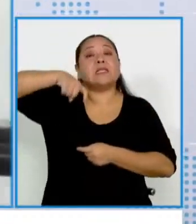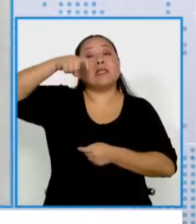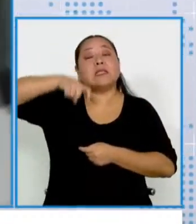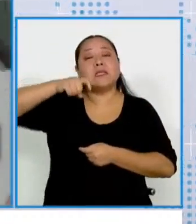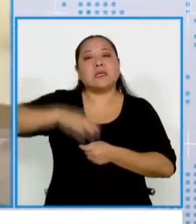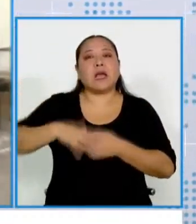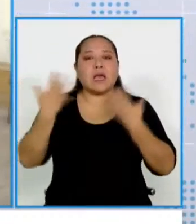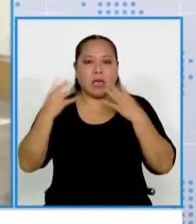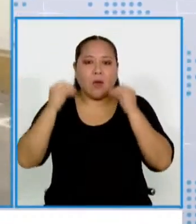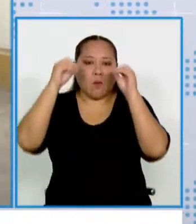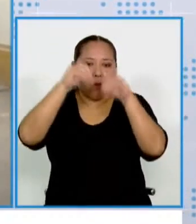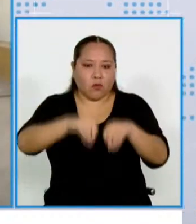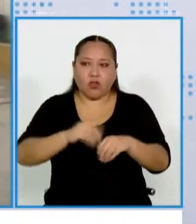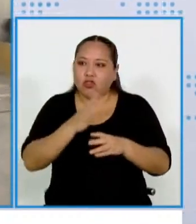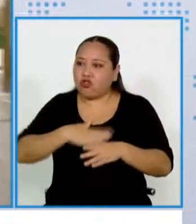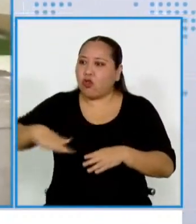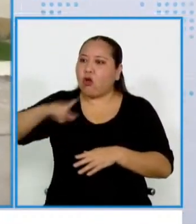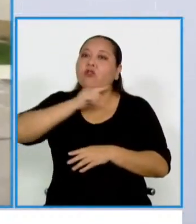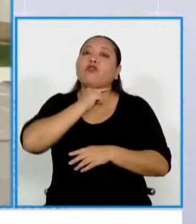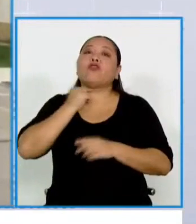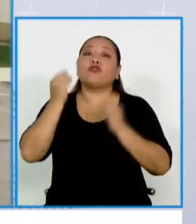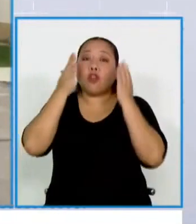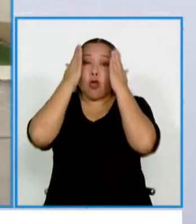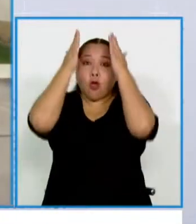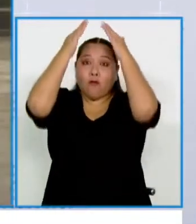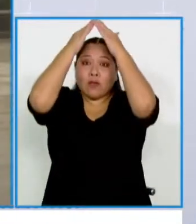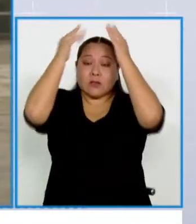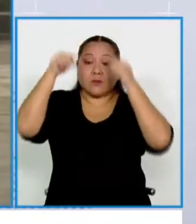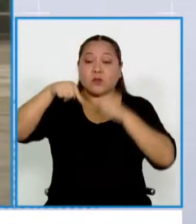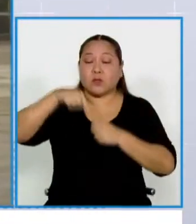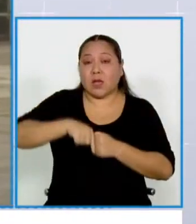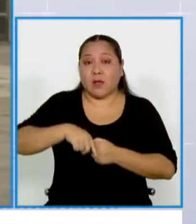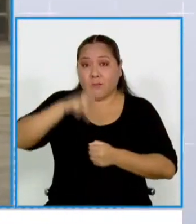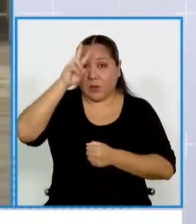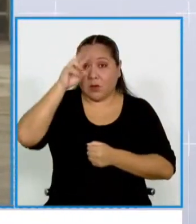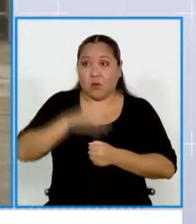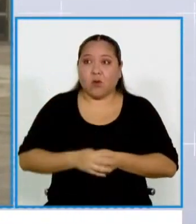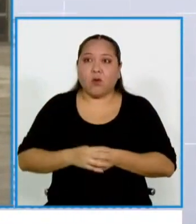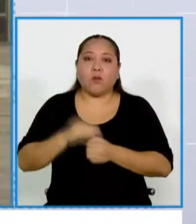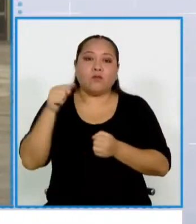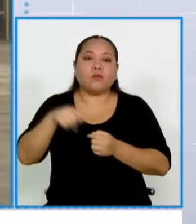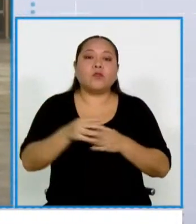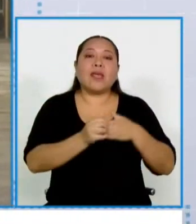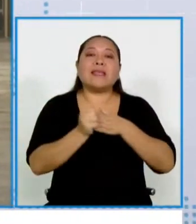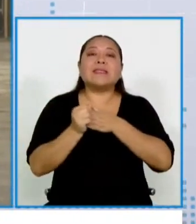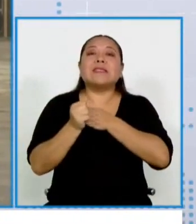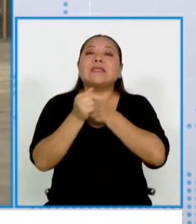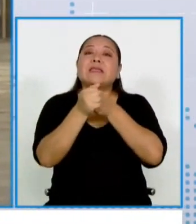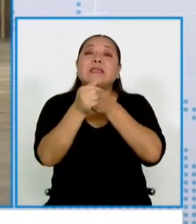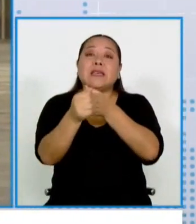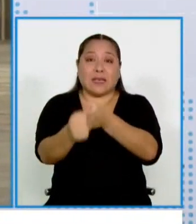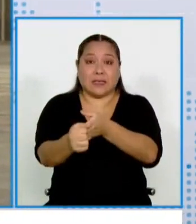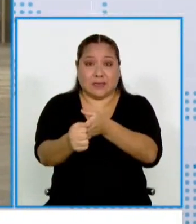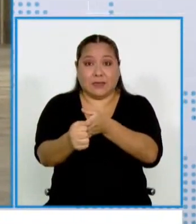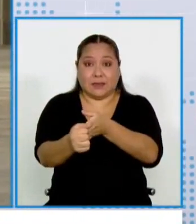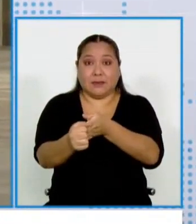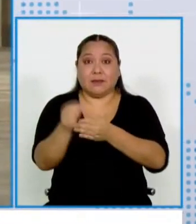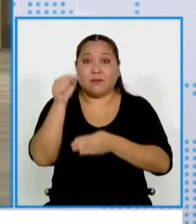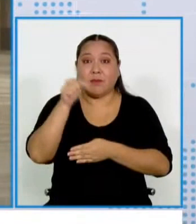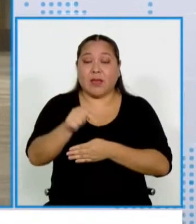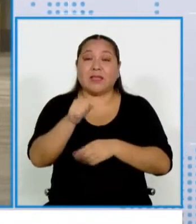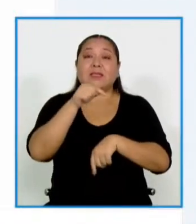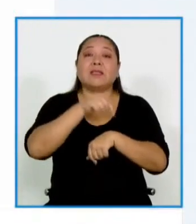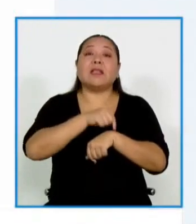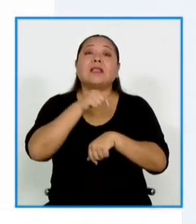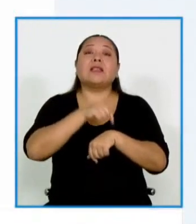hemos emitido todos los obispos del Perú, precisan algunas orientaciones para este